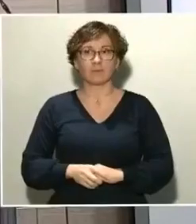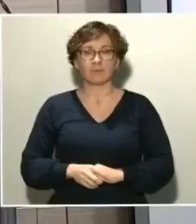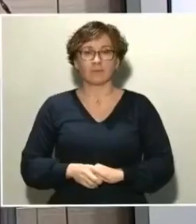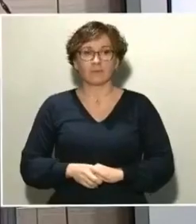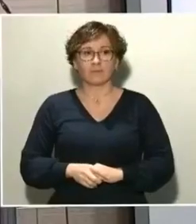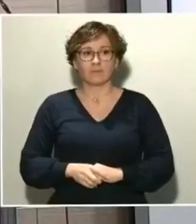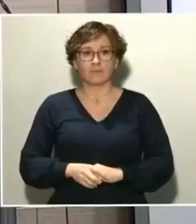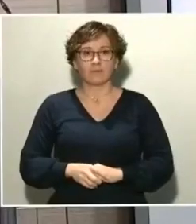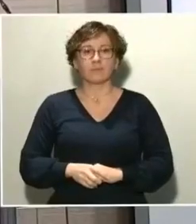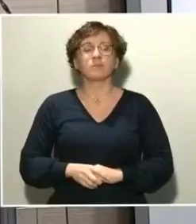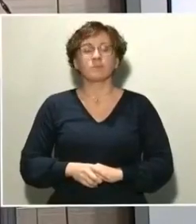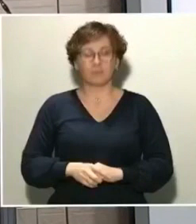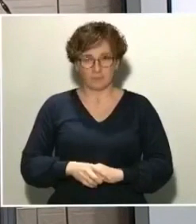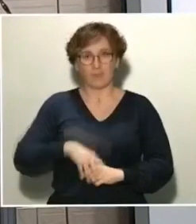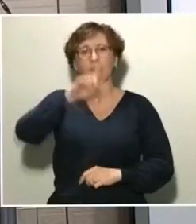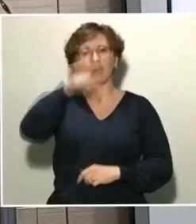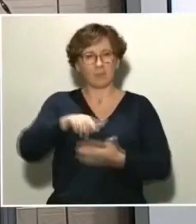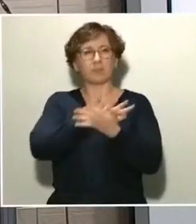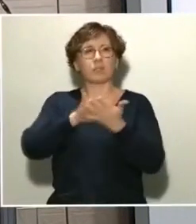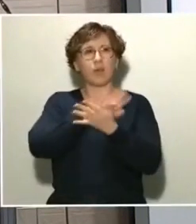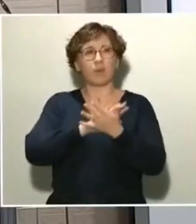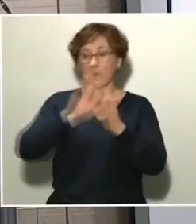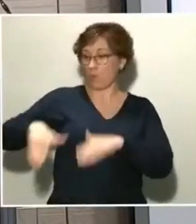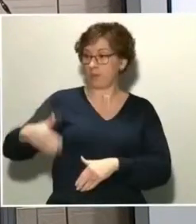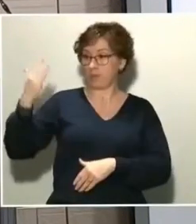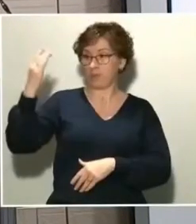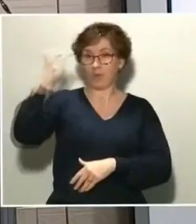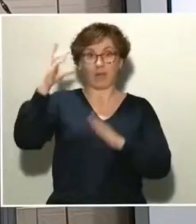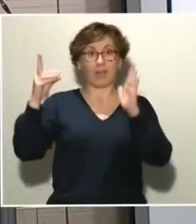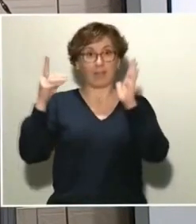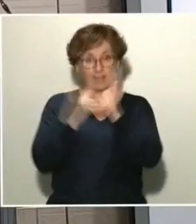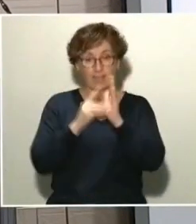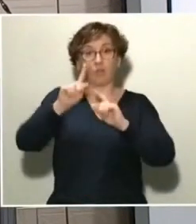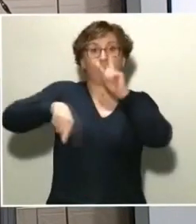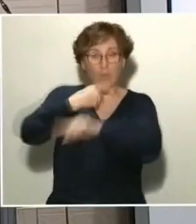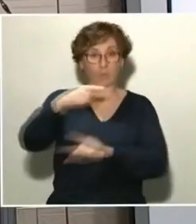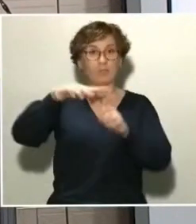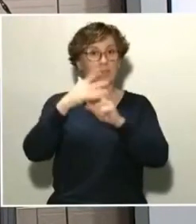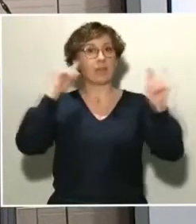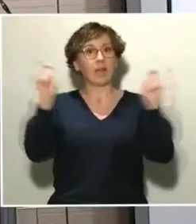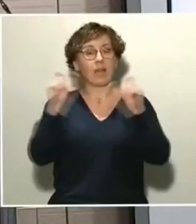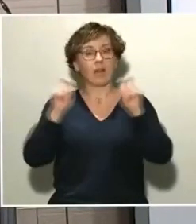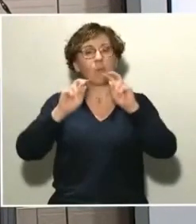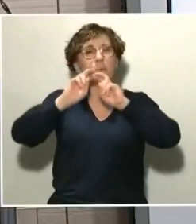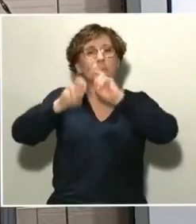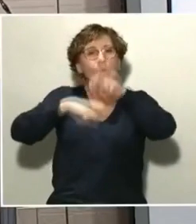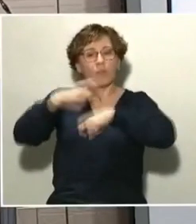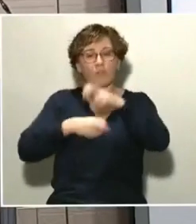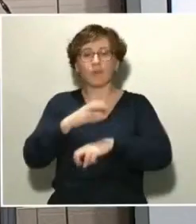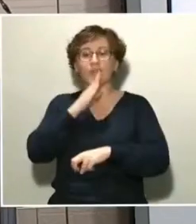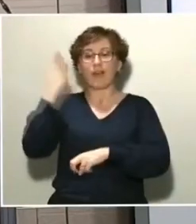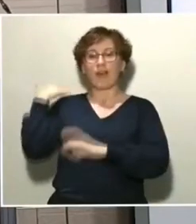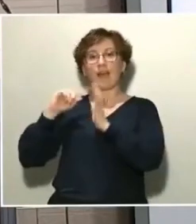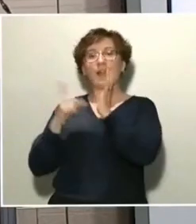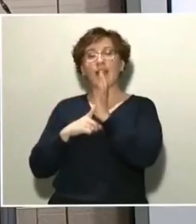Y también, sobre otra cuestión, el último Real Decreto de Medidas tras la declaración del estado de alarma modificaba algunas partes de la ley de ciencia. ¿Nos